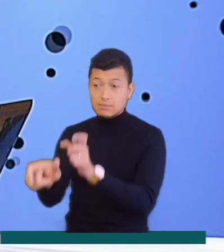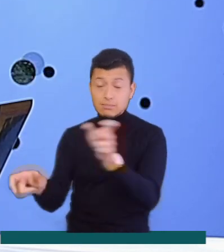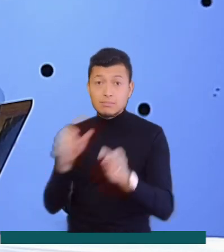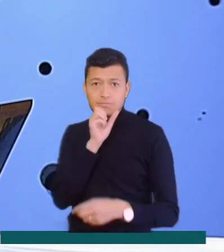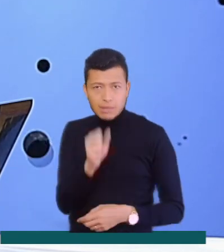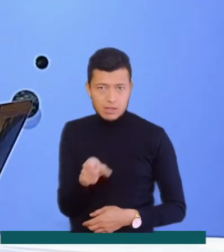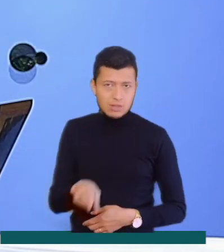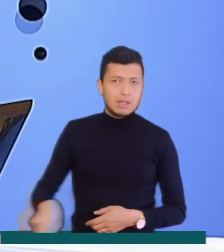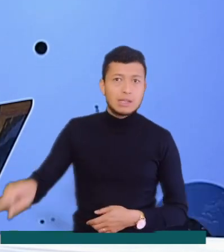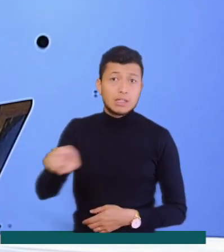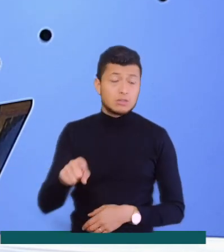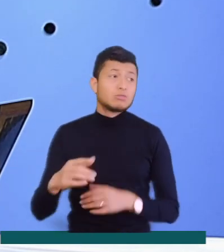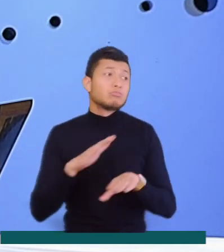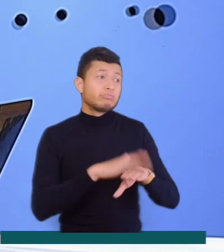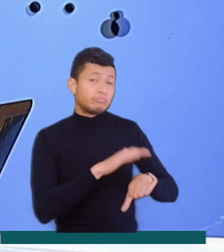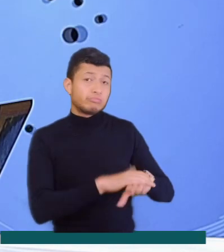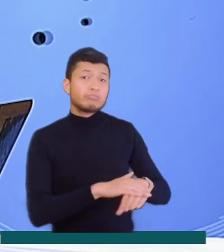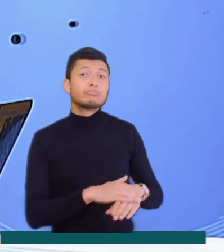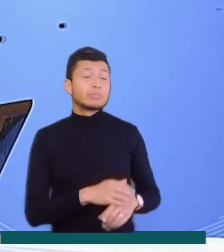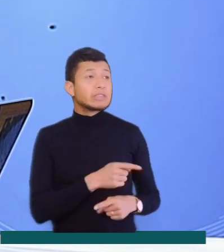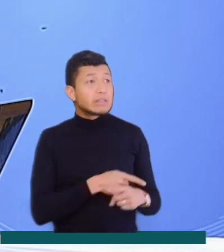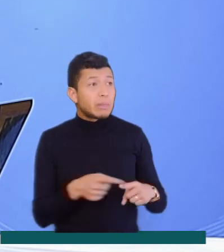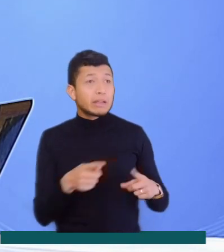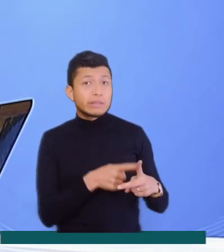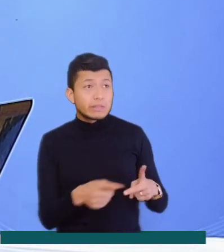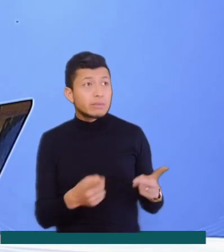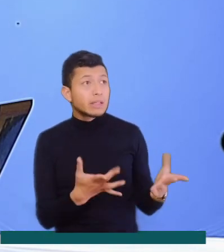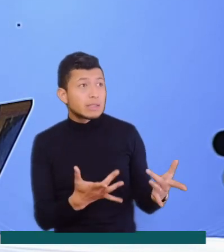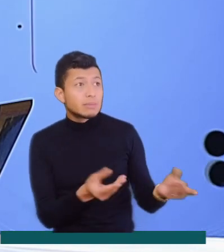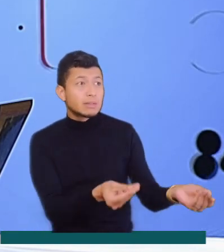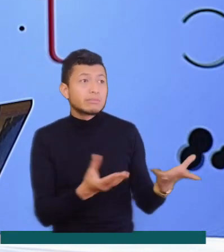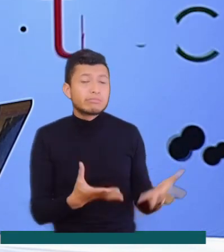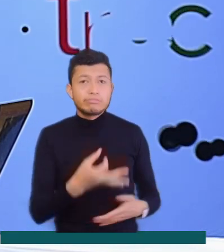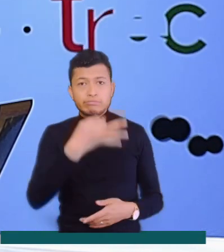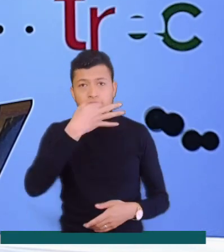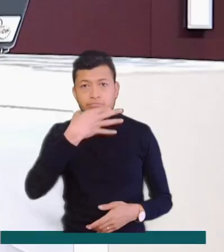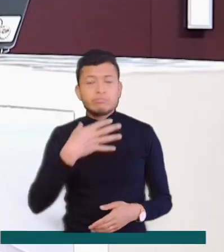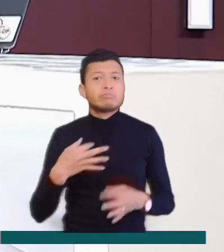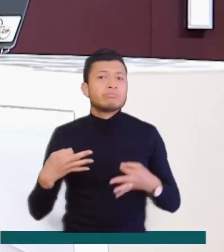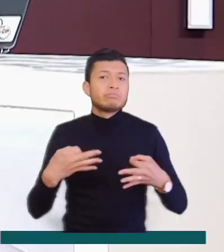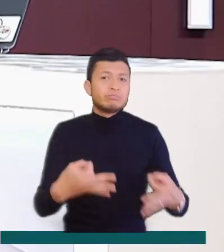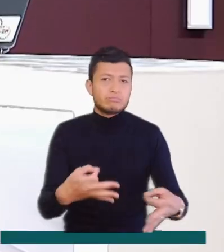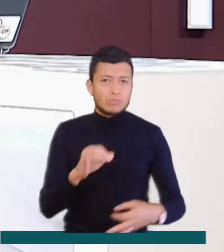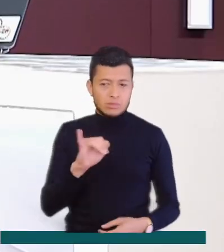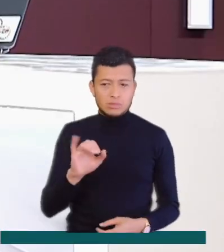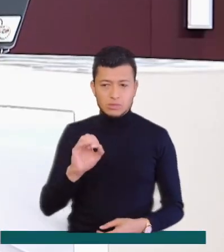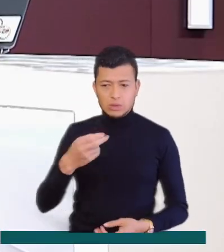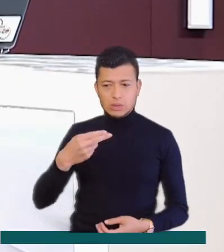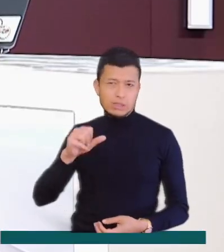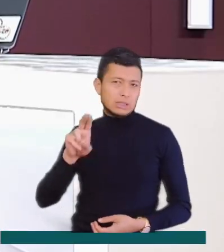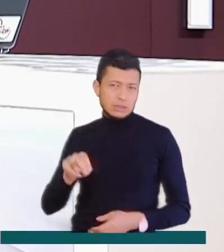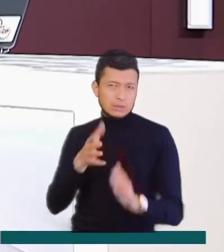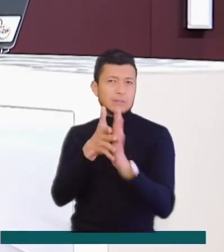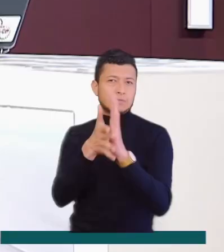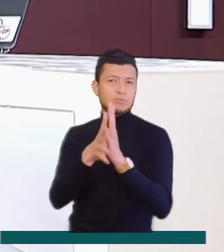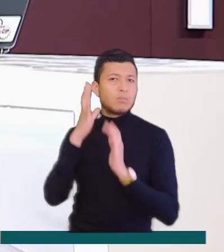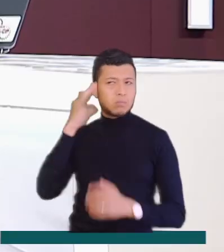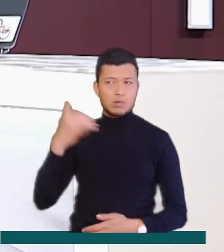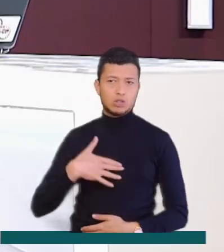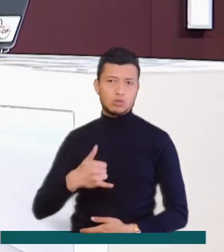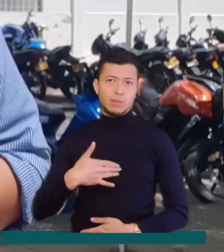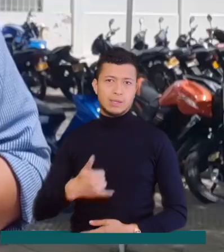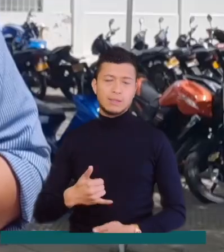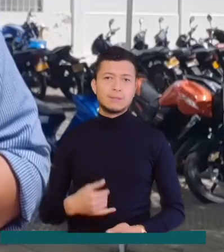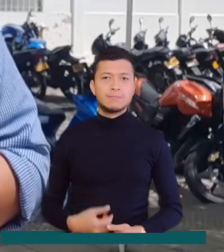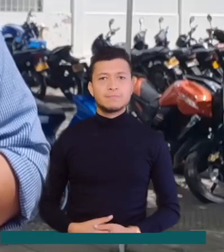población de adultos mayores, quienes aseguran que pueden tardar semanas en recibir sus medicinas. Johan Solano tiene la información desde Yopal.